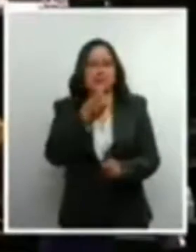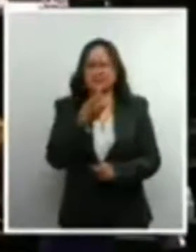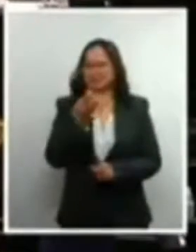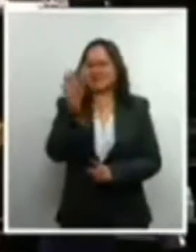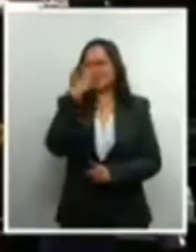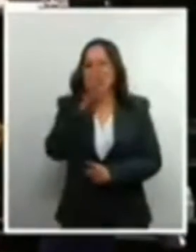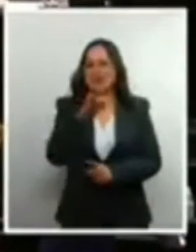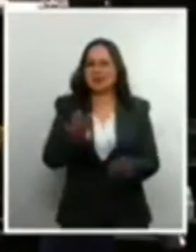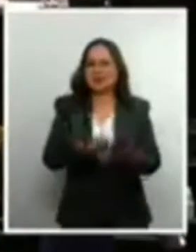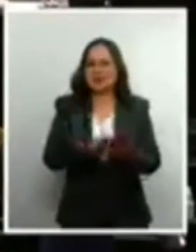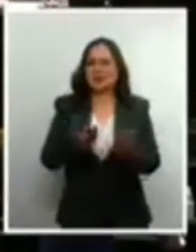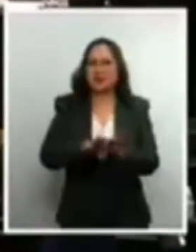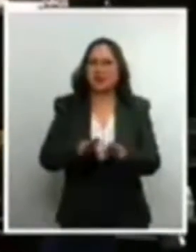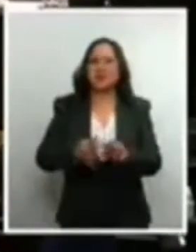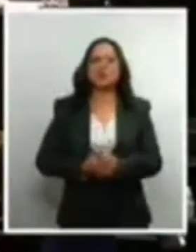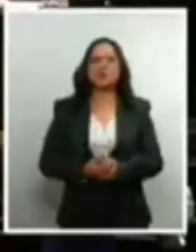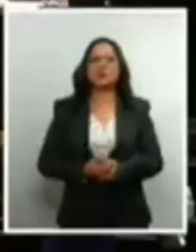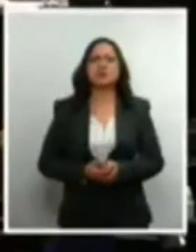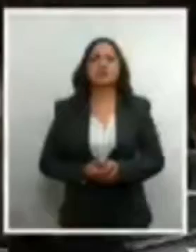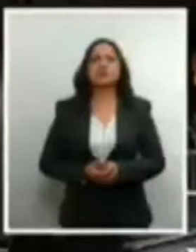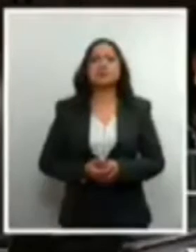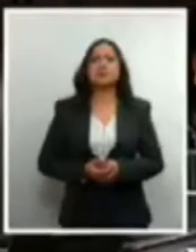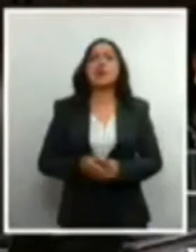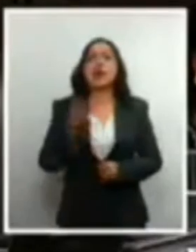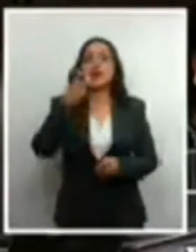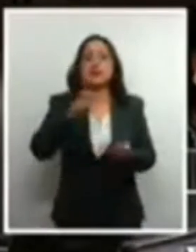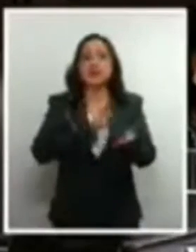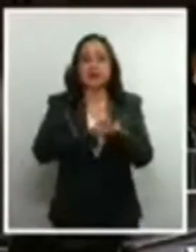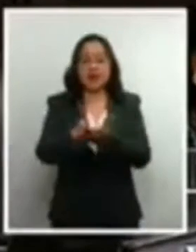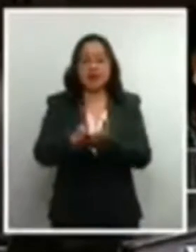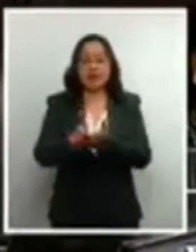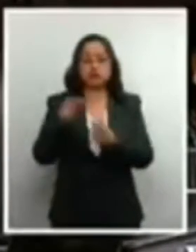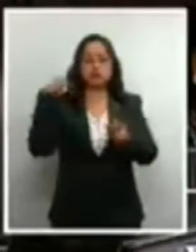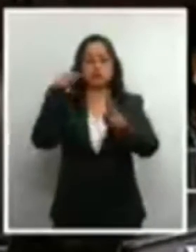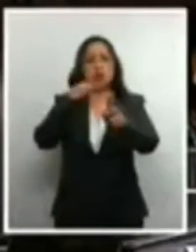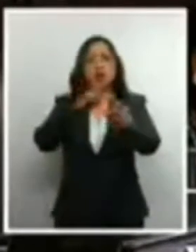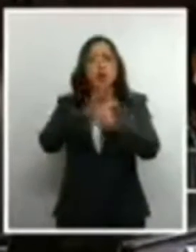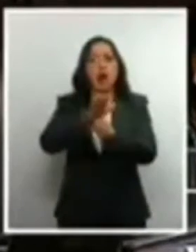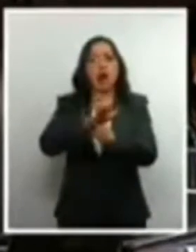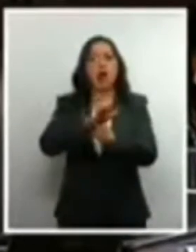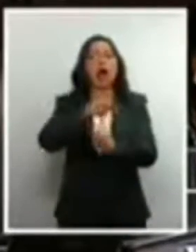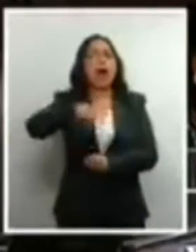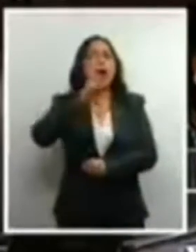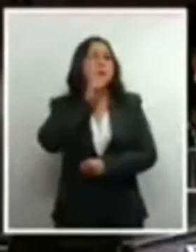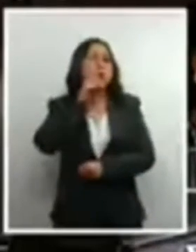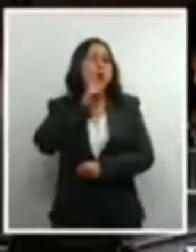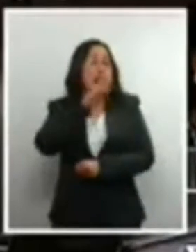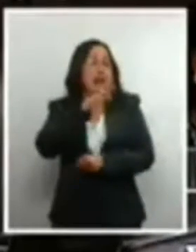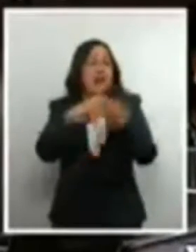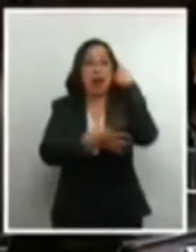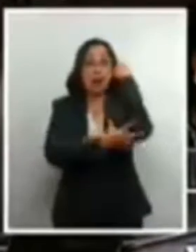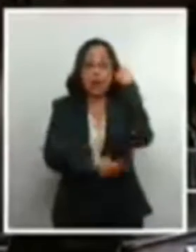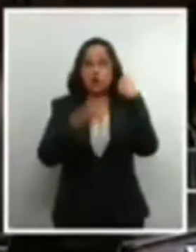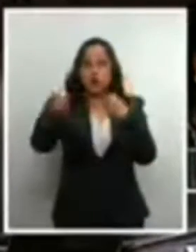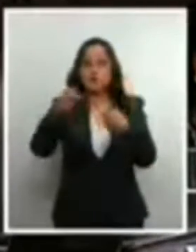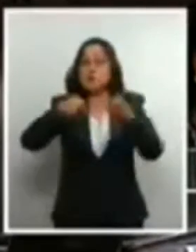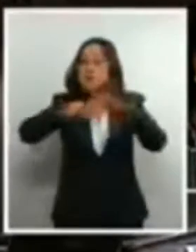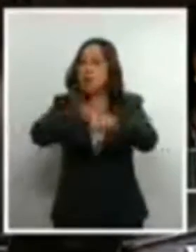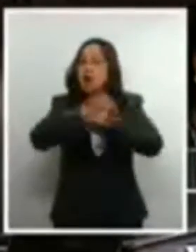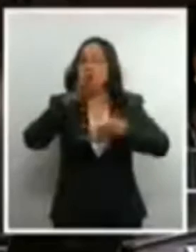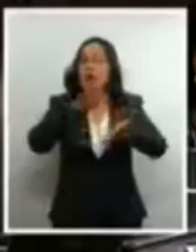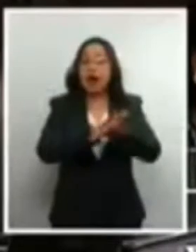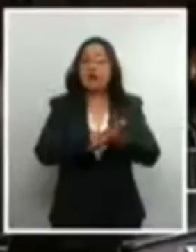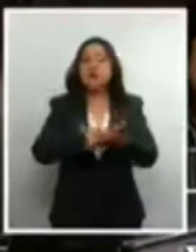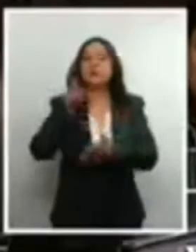falso. Segundo, que la inclusión de este derecho tiene como objetivo criminalizar a las mujeres y que las legislaciones que